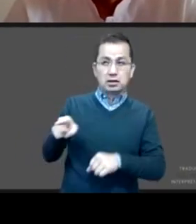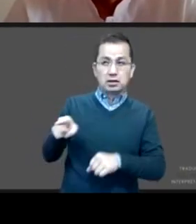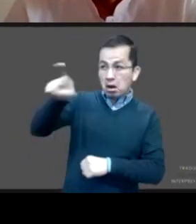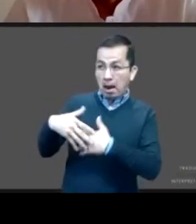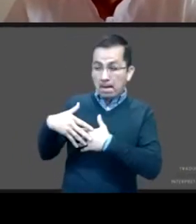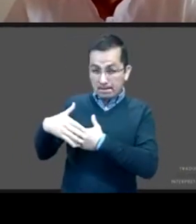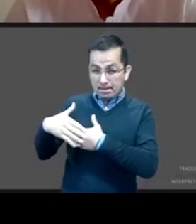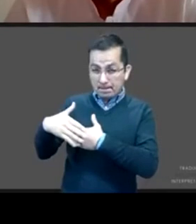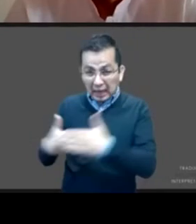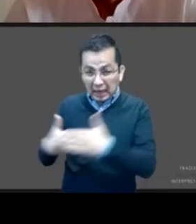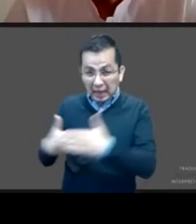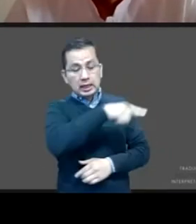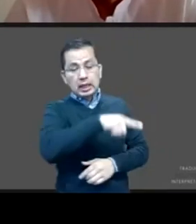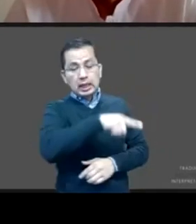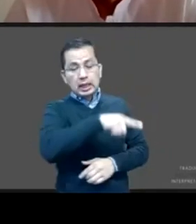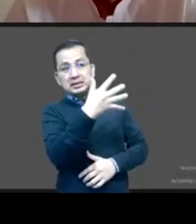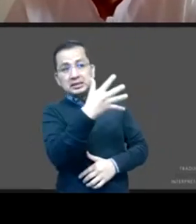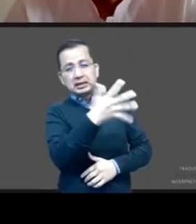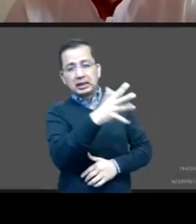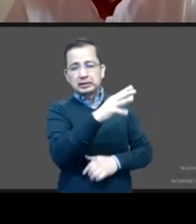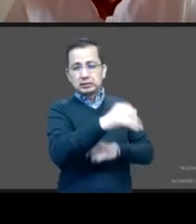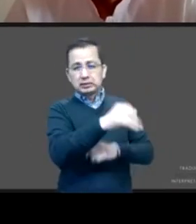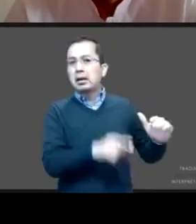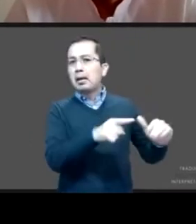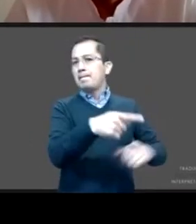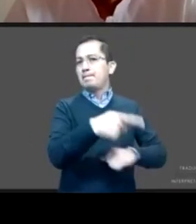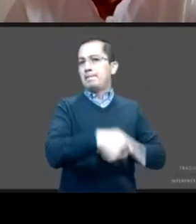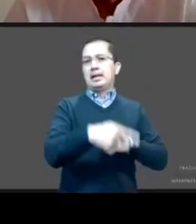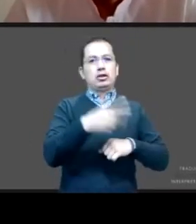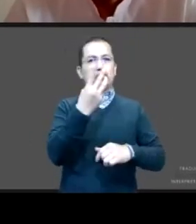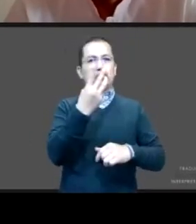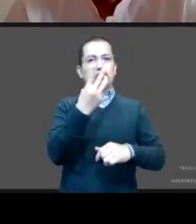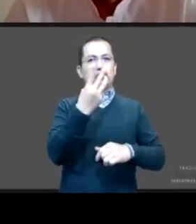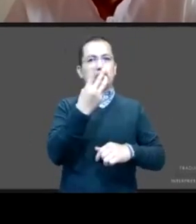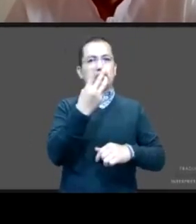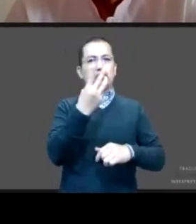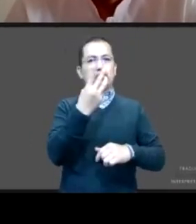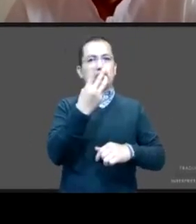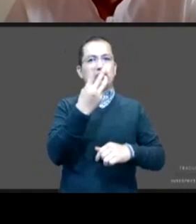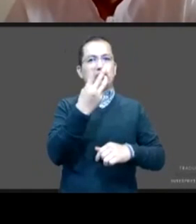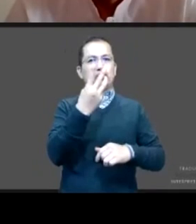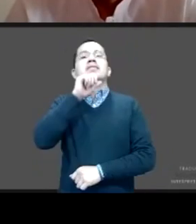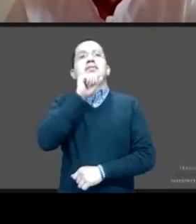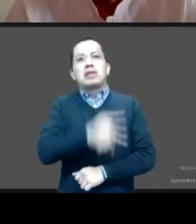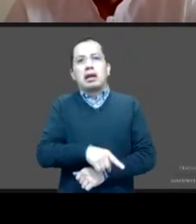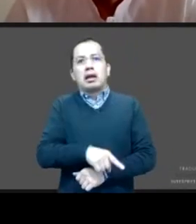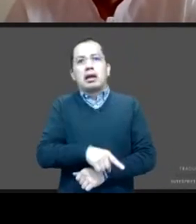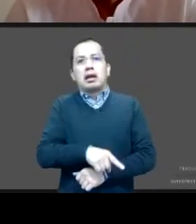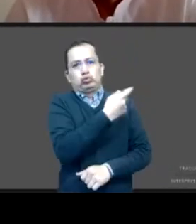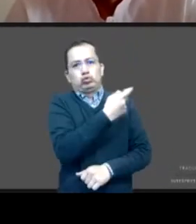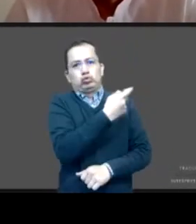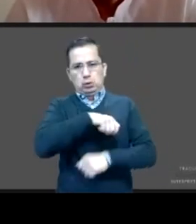Y además de las consecuencias de estos embarazos en la salud de las niñas, los efectos negativos se traducen también